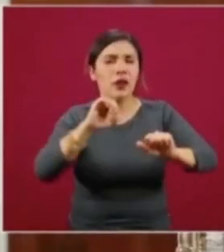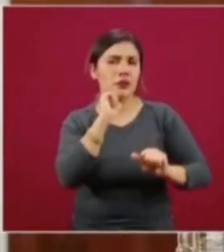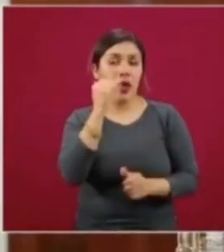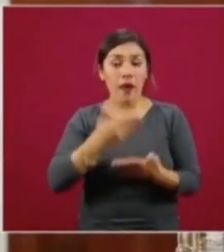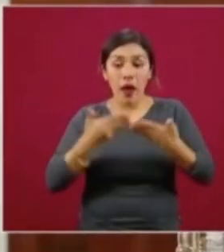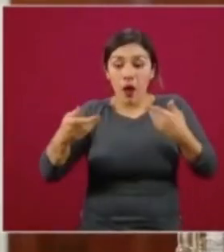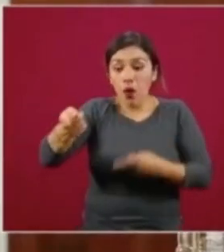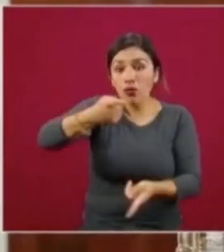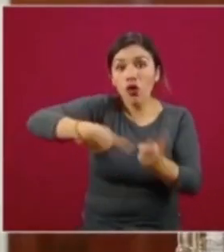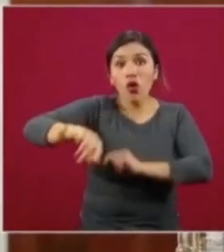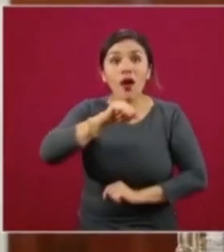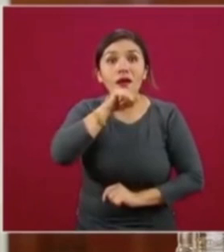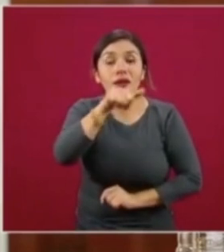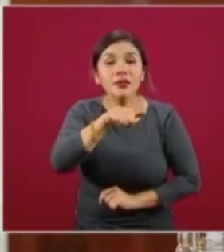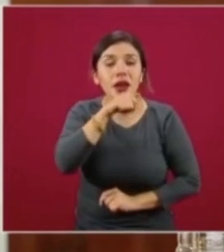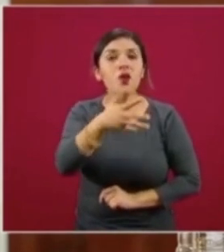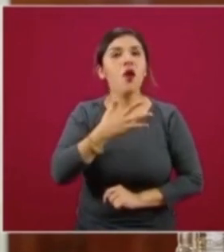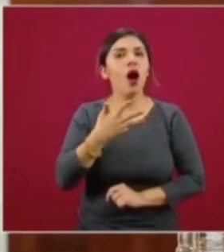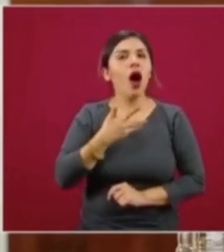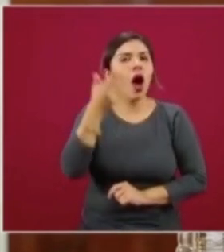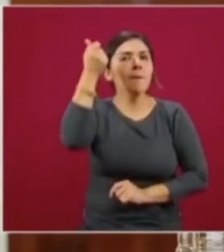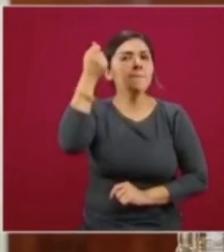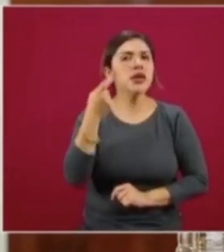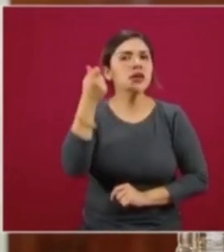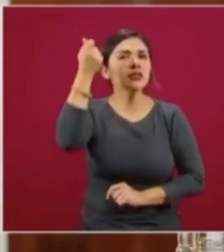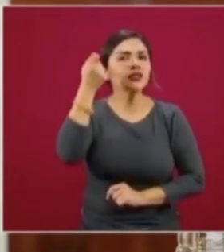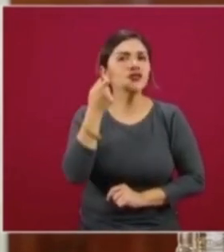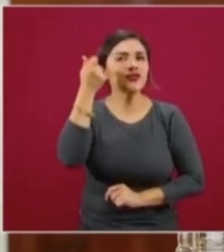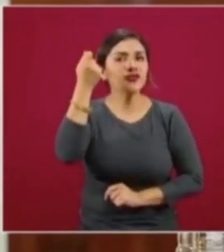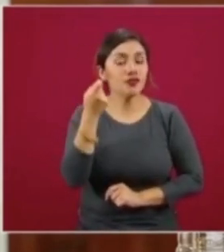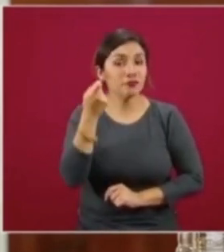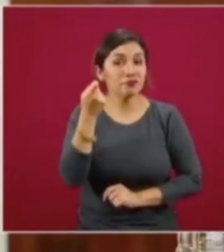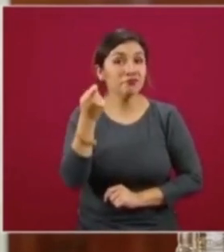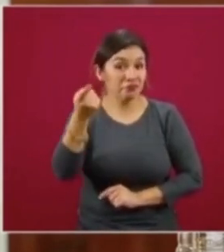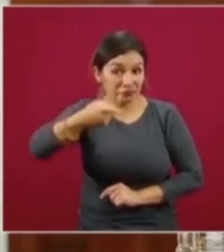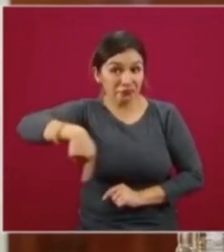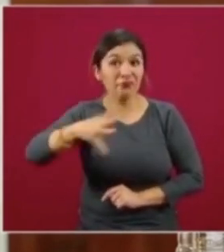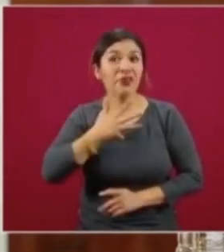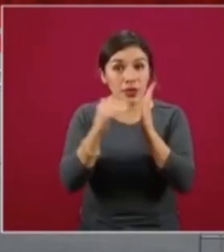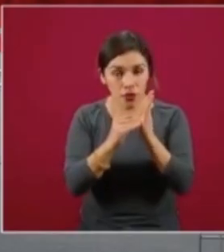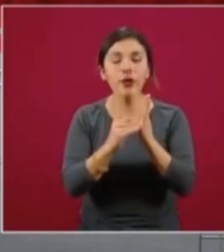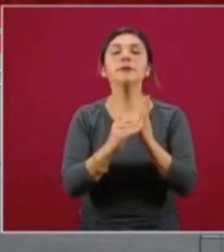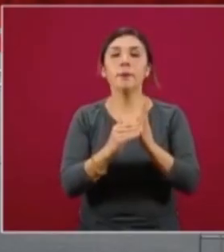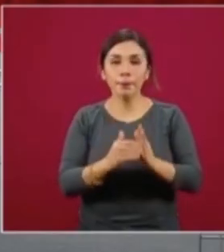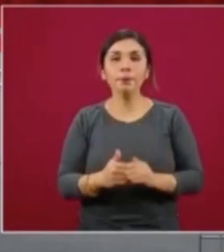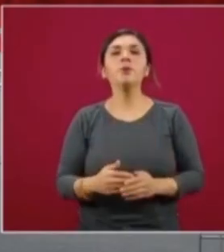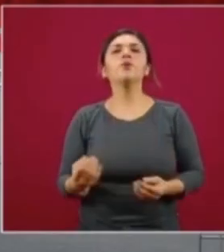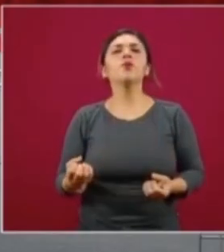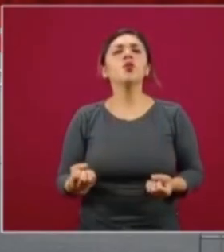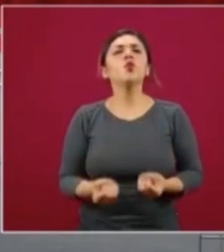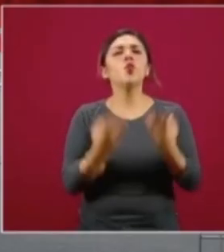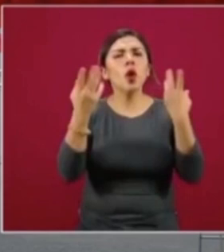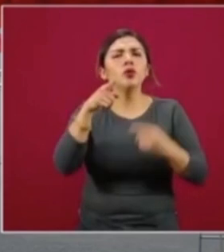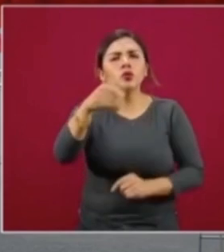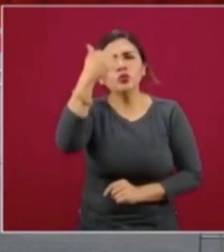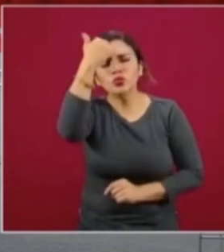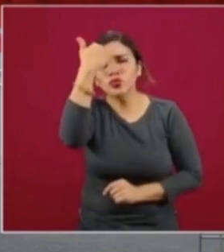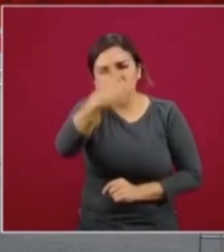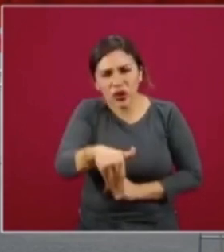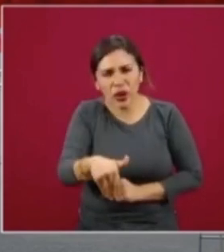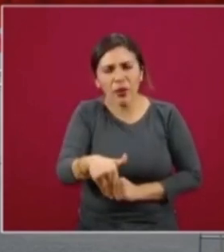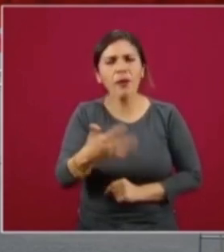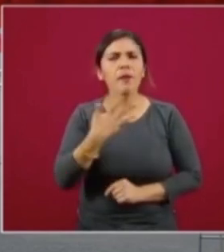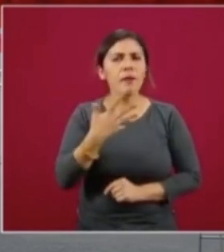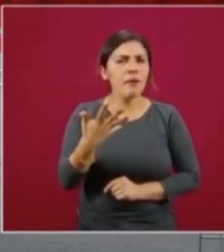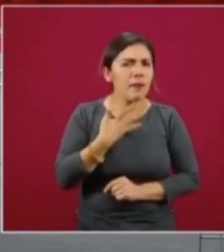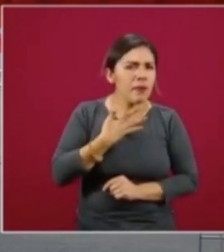tienen su apoyo, su pensión y hoy son derechohabientes. ¿Qué cantidad sabemos de que hay